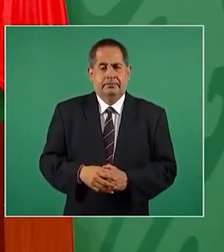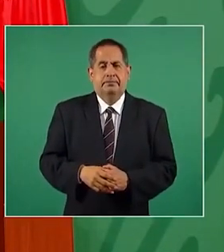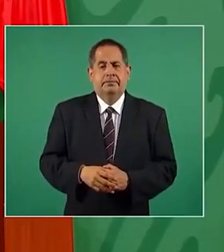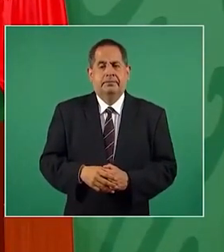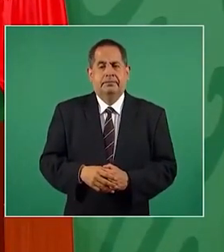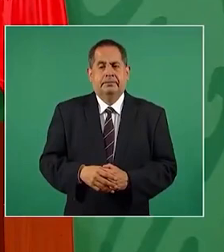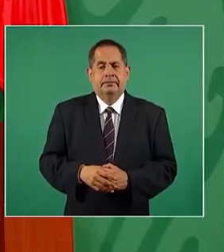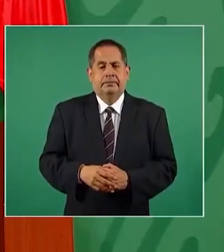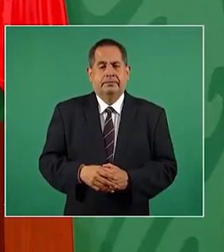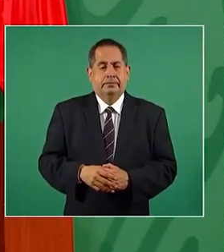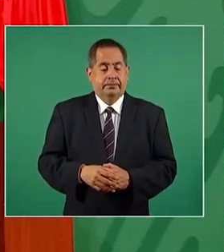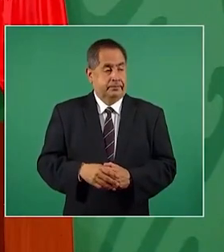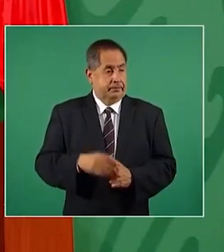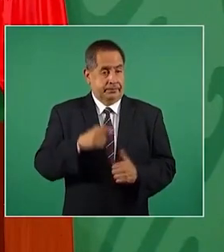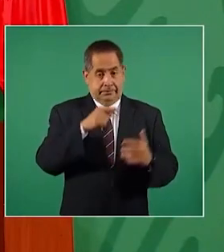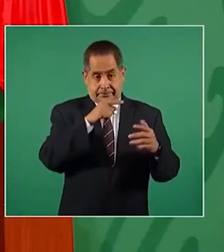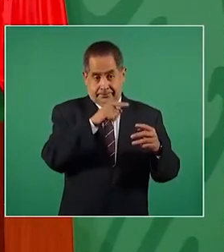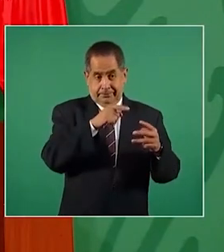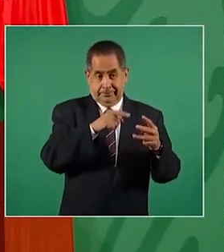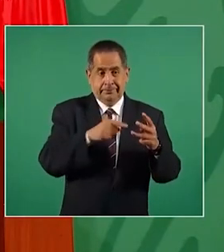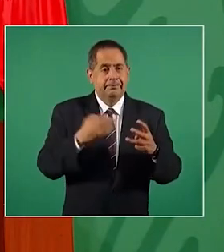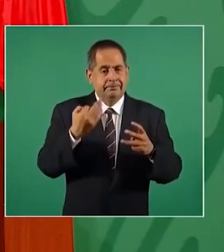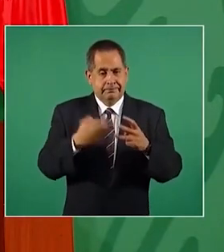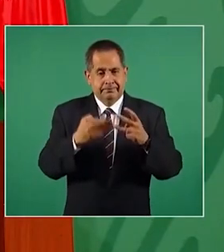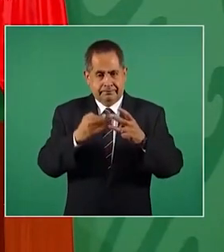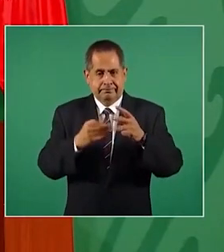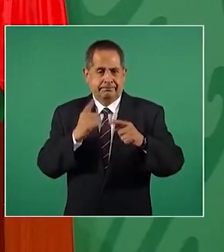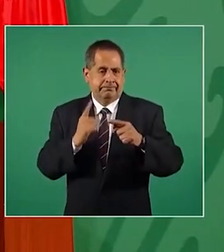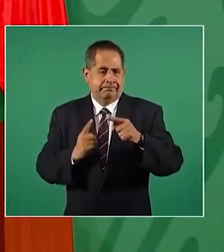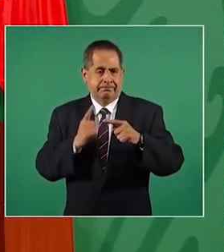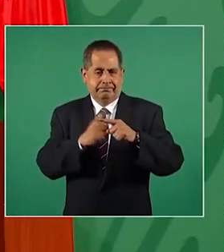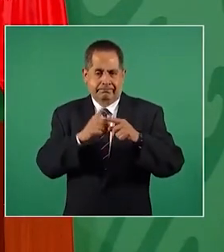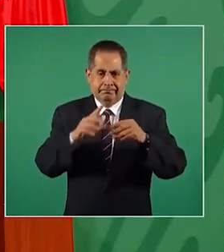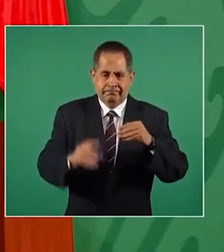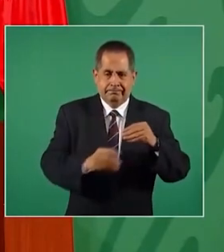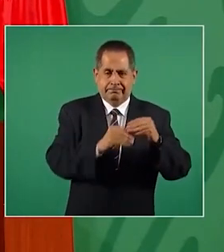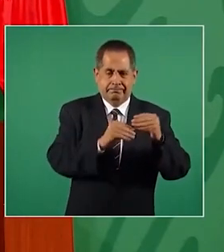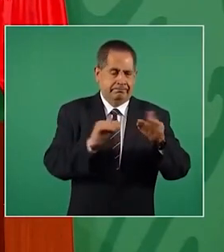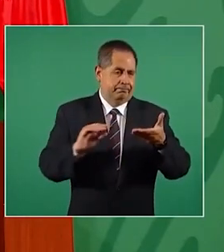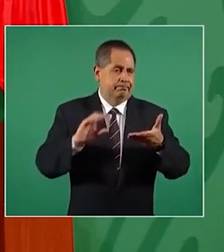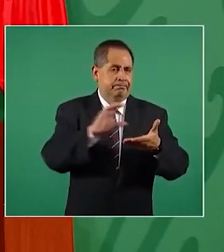no incluye esa publicidad